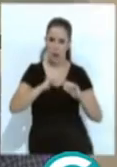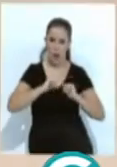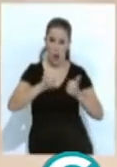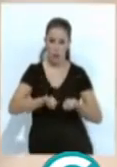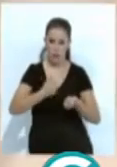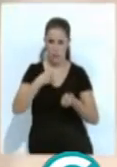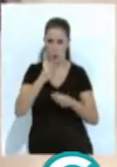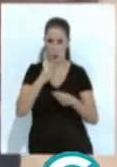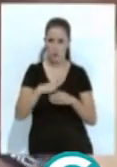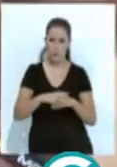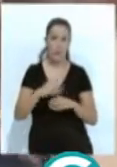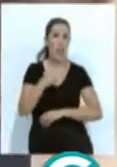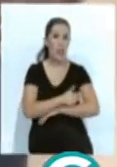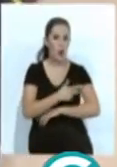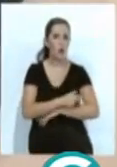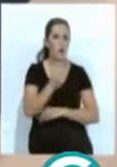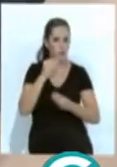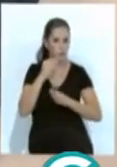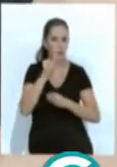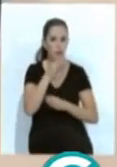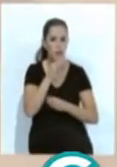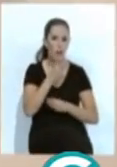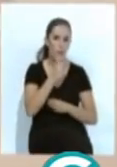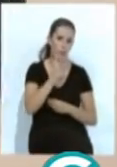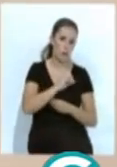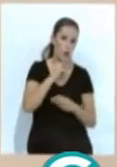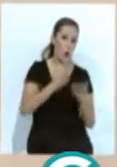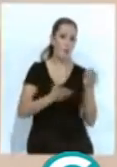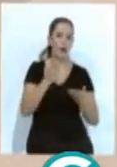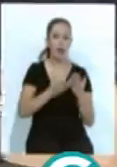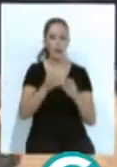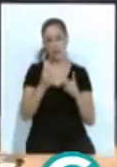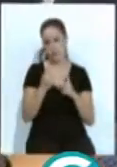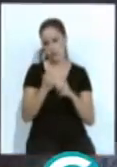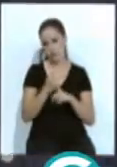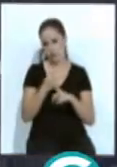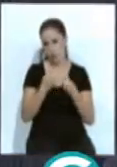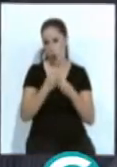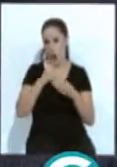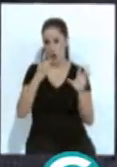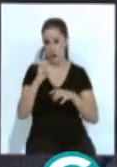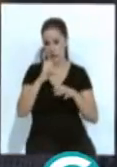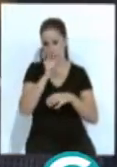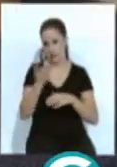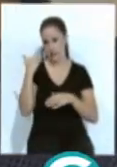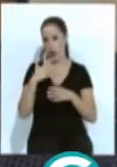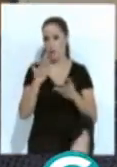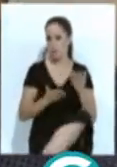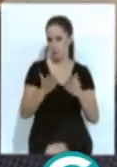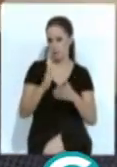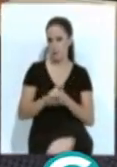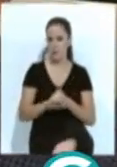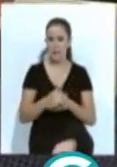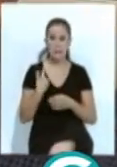heroína que está aumentando mucho, aunque todavía son cifras pequeñas, comparado con los años 80. Alerta Conrado Montesinos sobre la relación